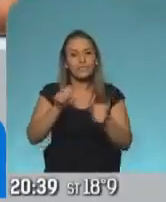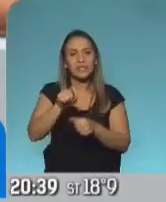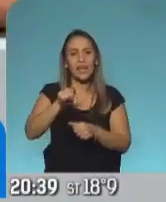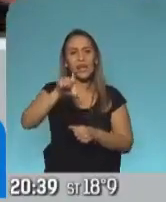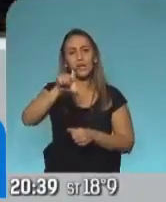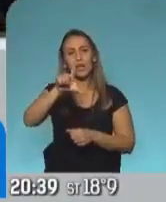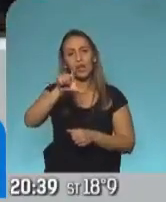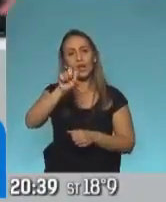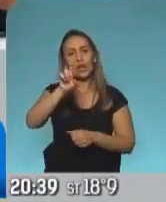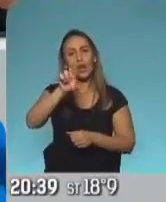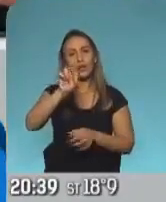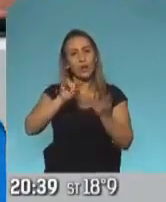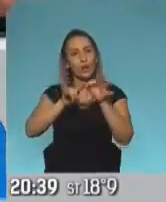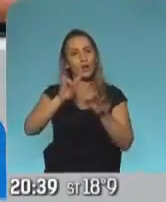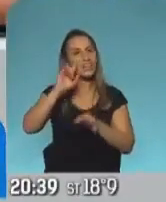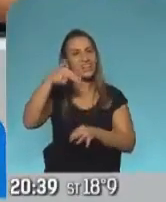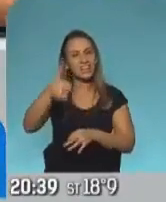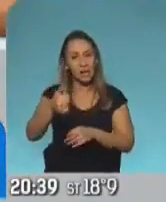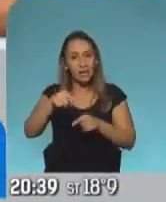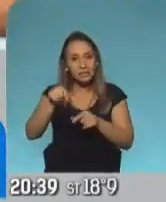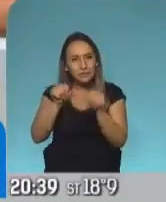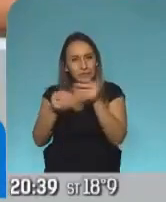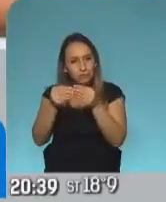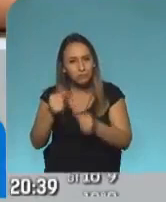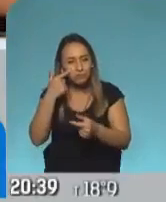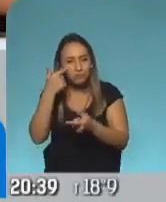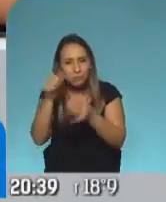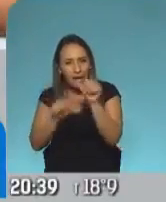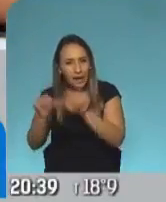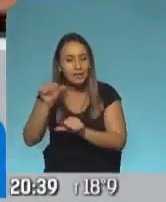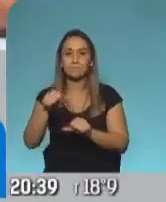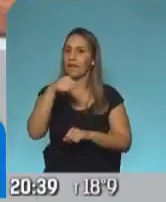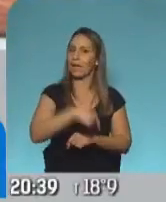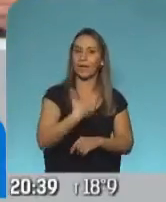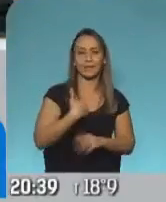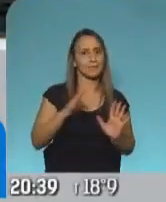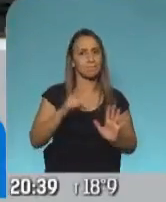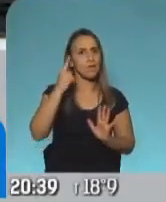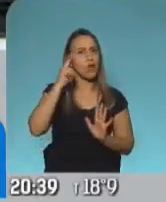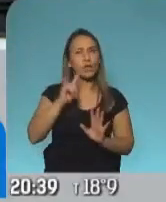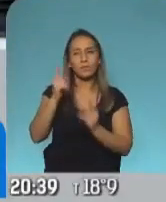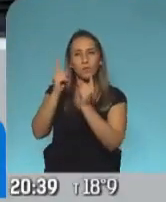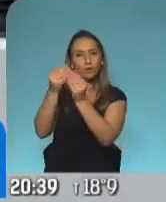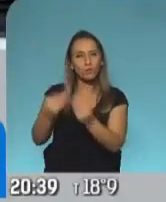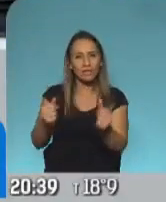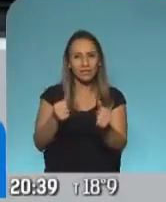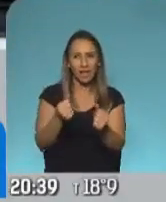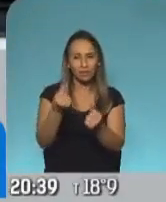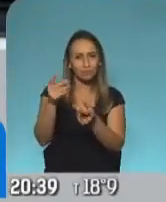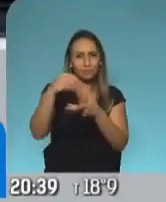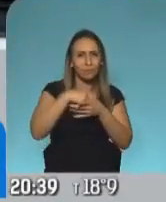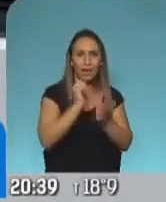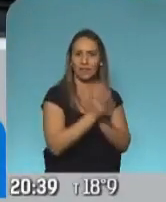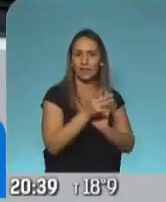investigación, digamos acá no hay certezas todavía de que sea eficiente y que sirva para el tratamiento de las personas, de los pacientes